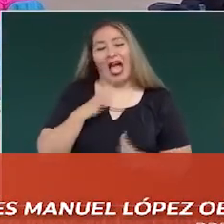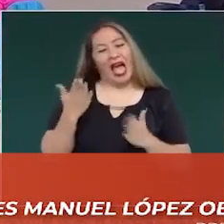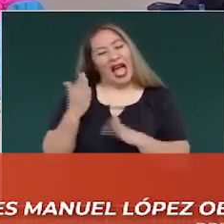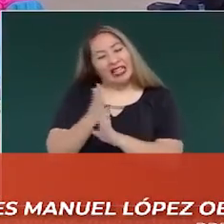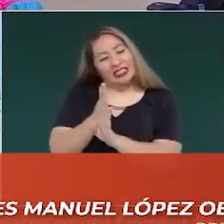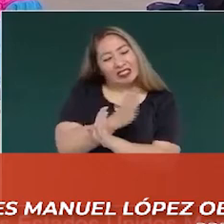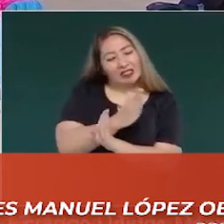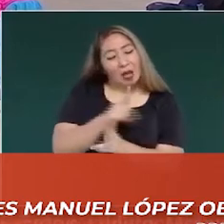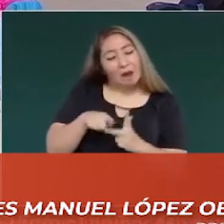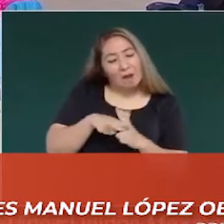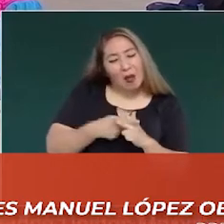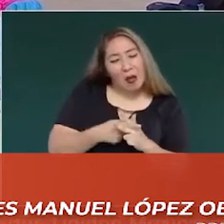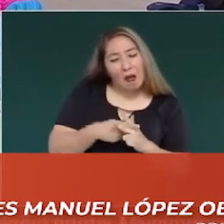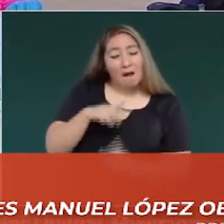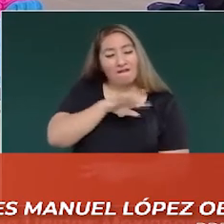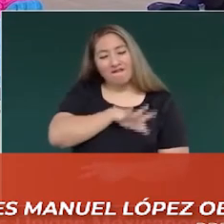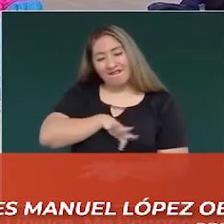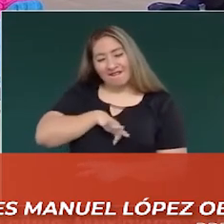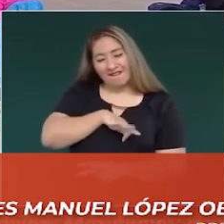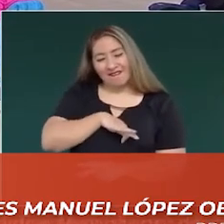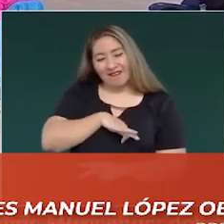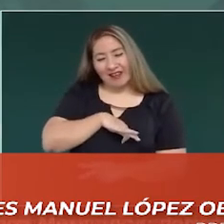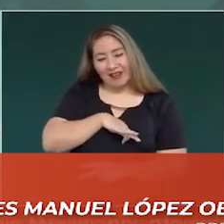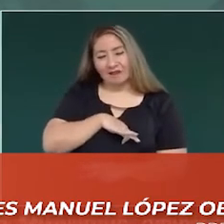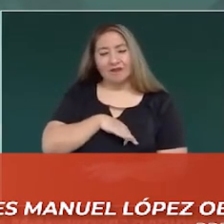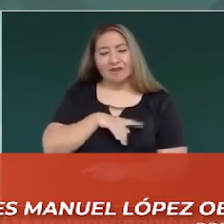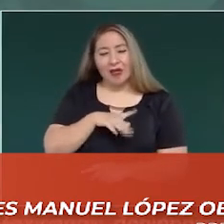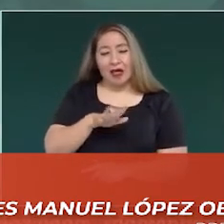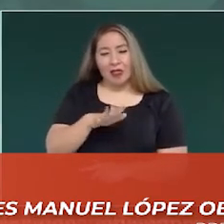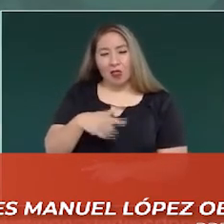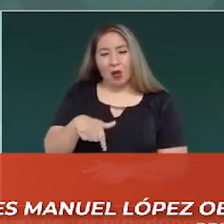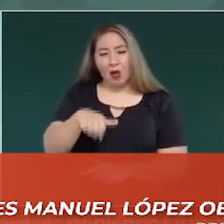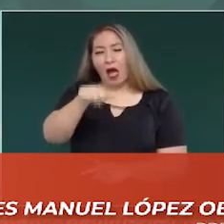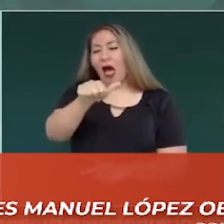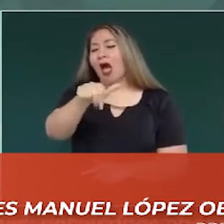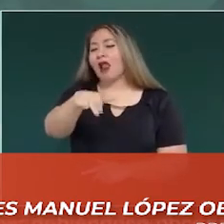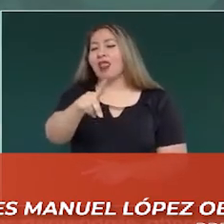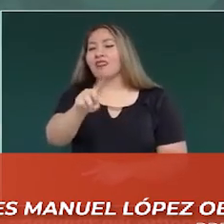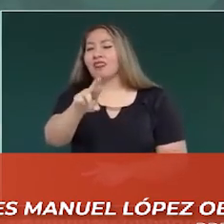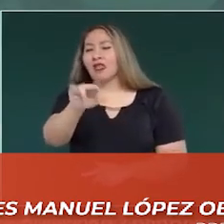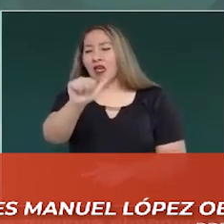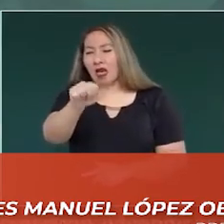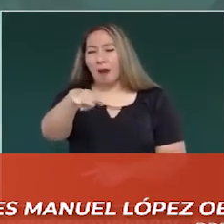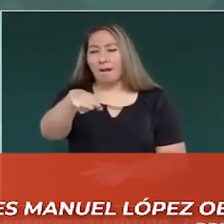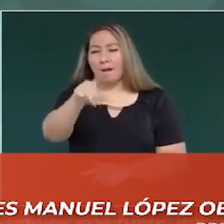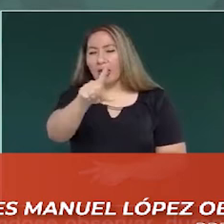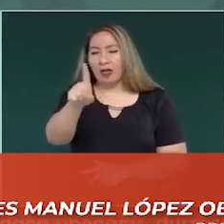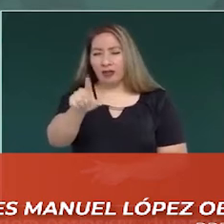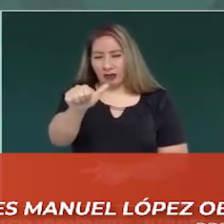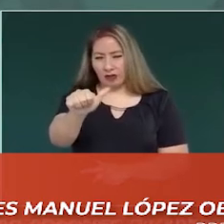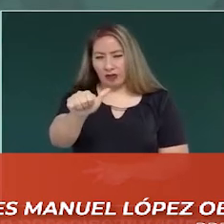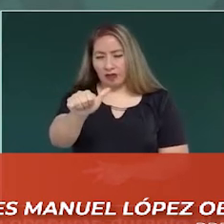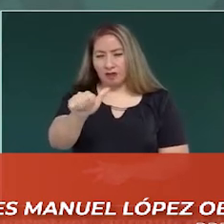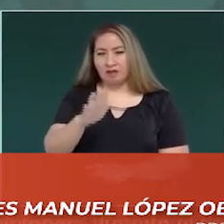poder felicitar a Andrea Mesa, que